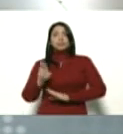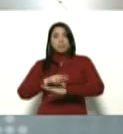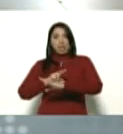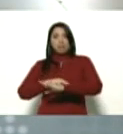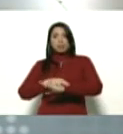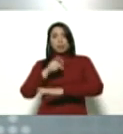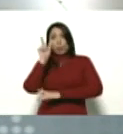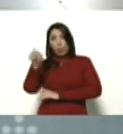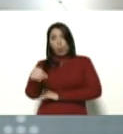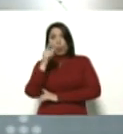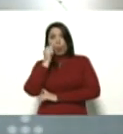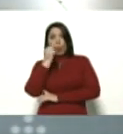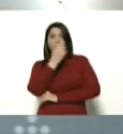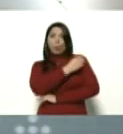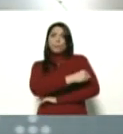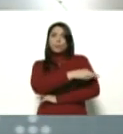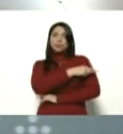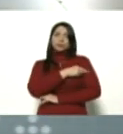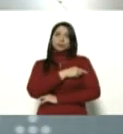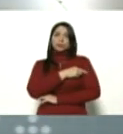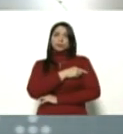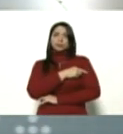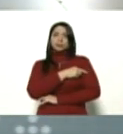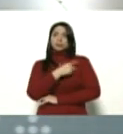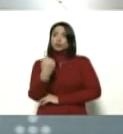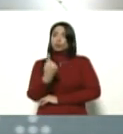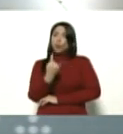en el hospital de Santa Sofía, solo.